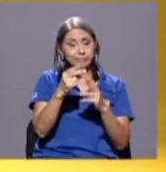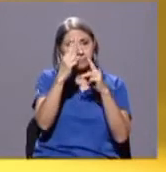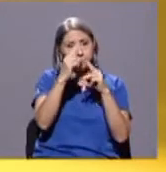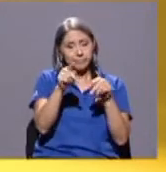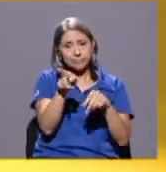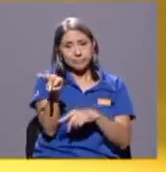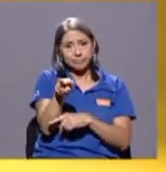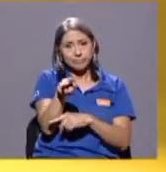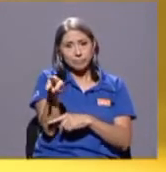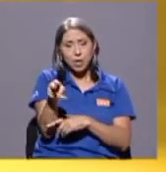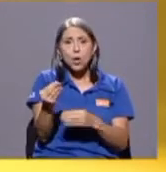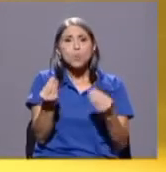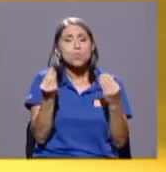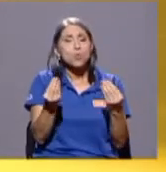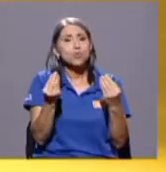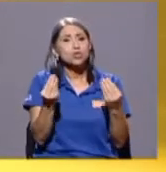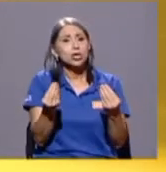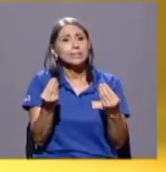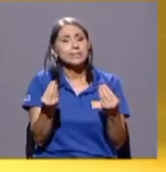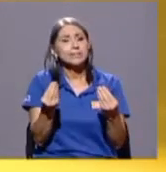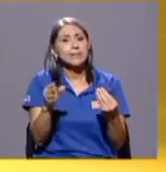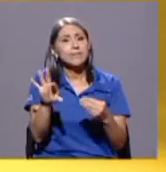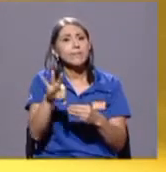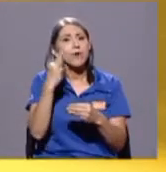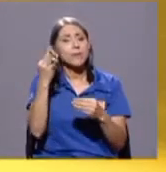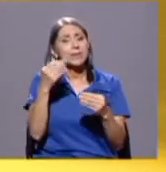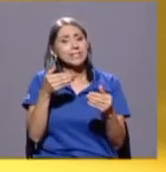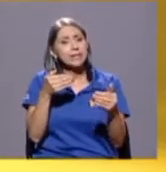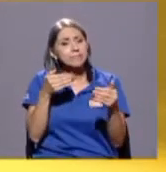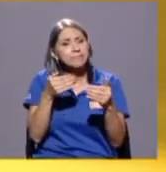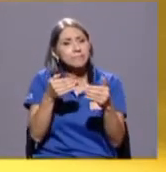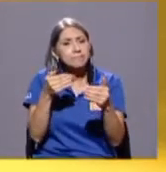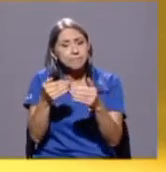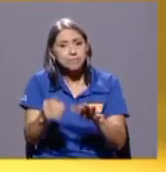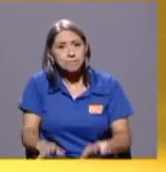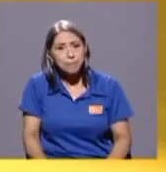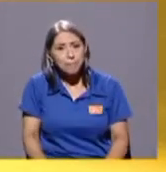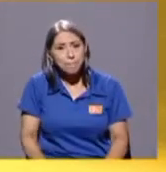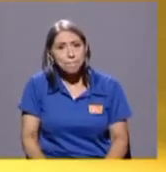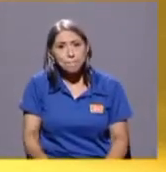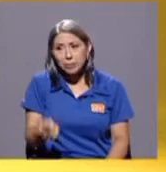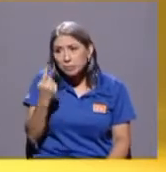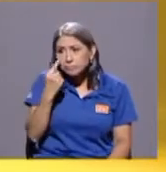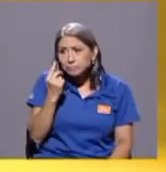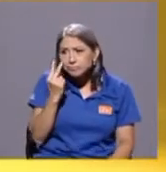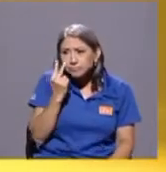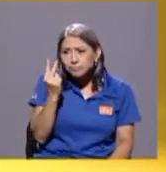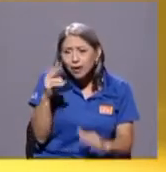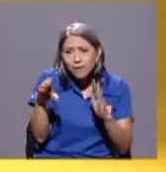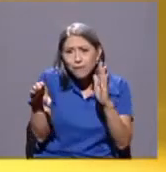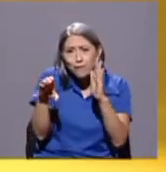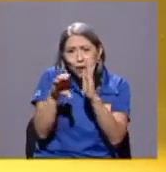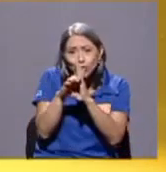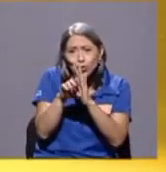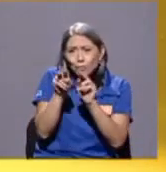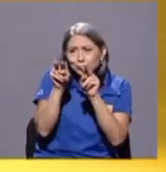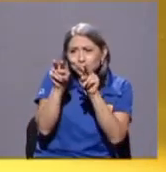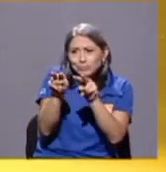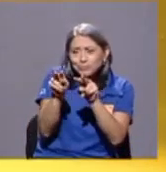cercanía. La foto que lo acompaña a ustedes atrás